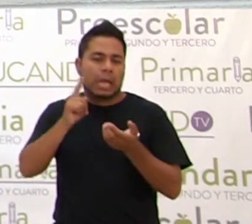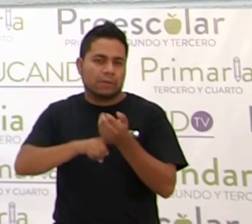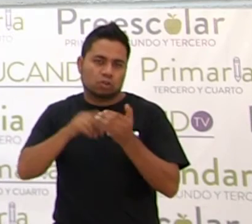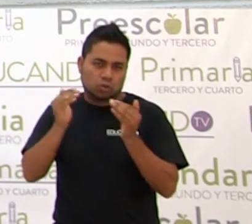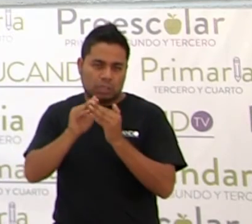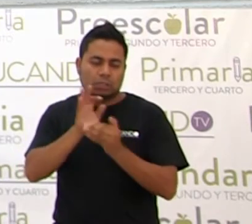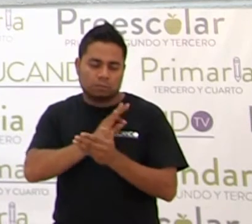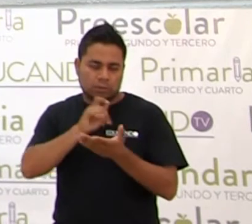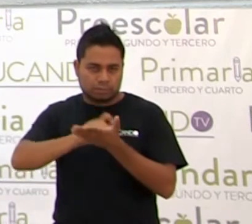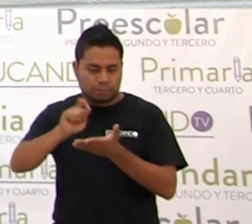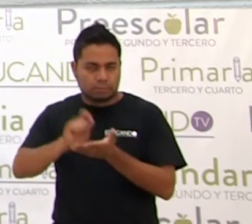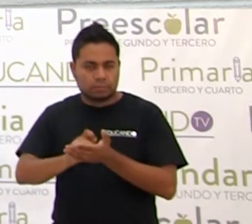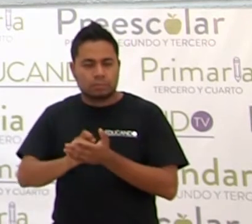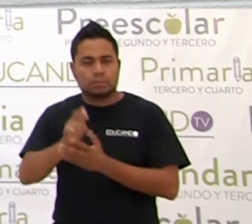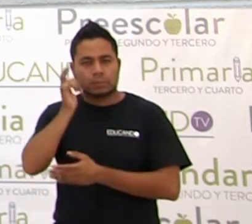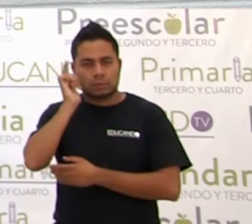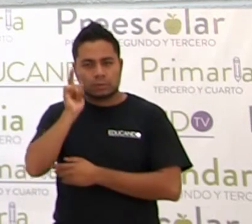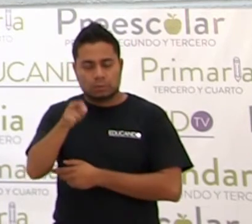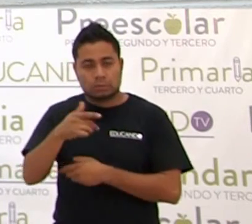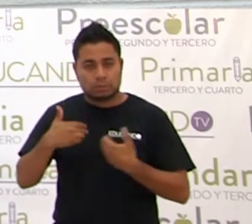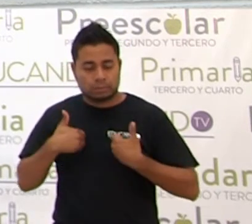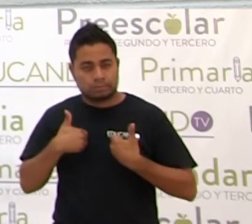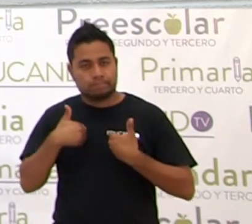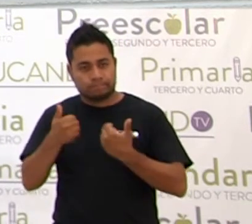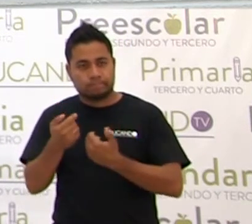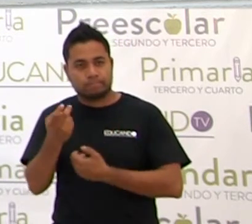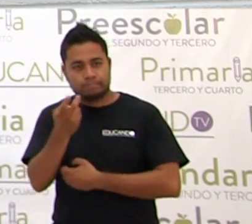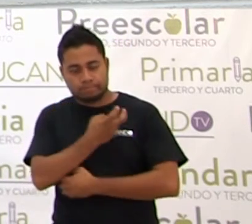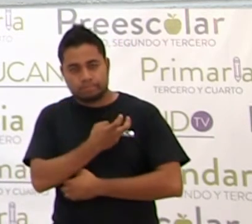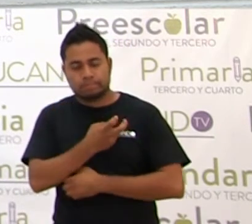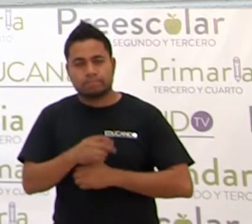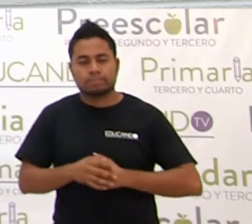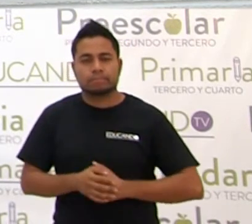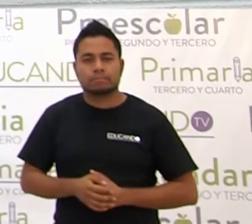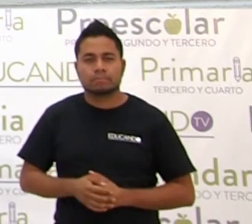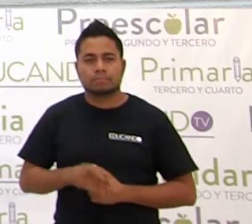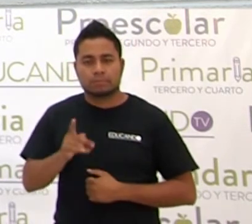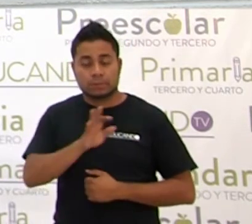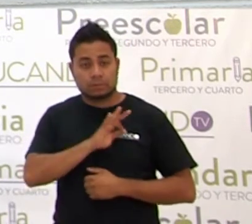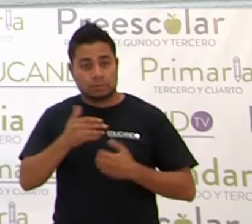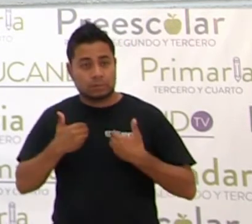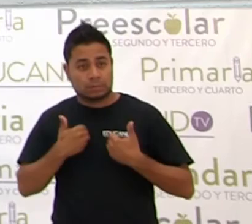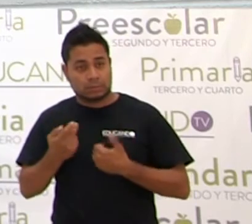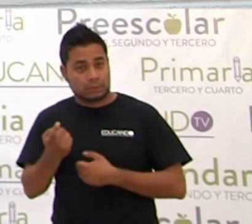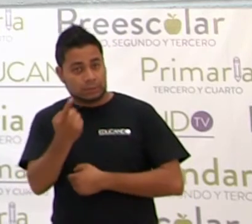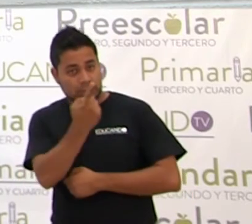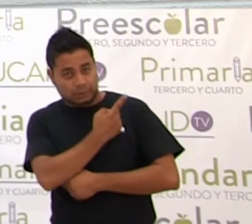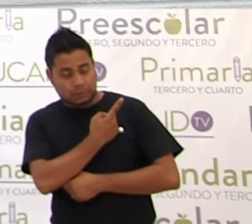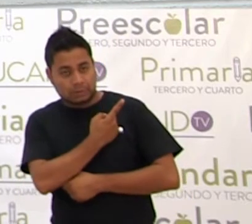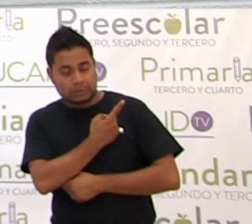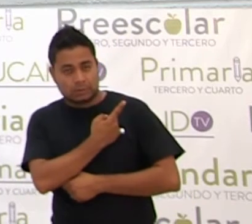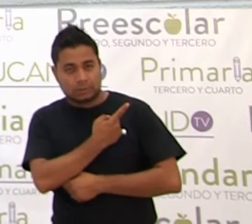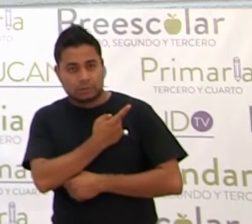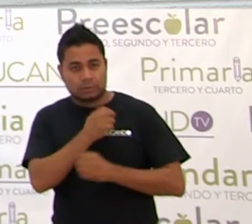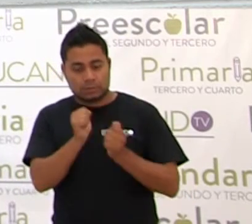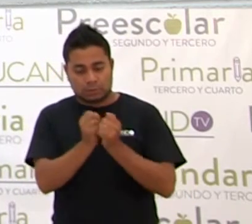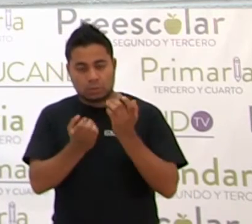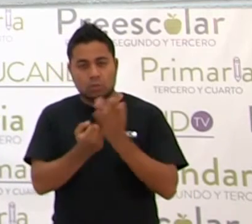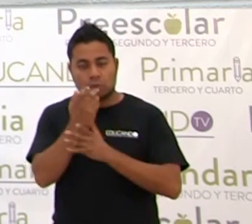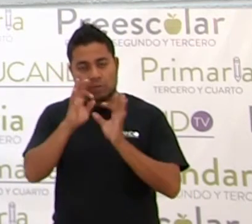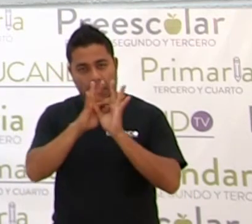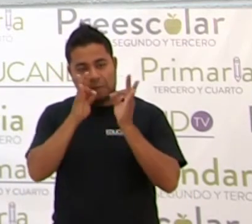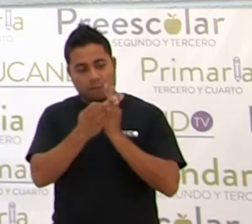casita. Espero que hayan comprendido, que hayan entendido, ¿sí? Con esta nueva